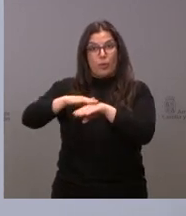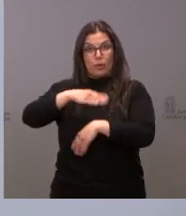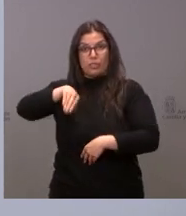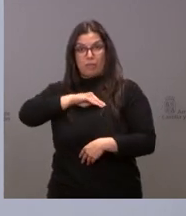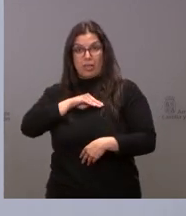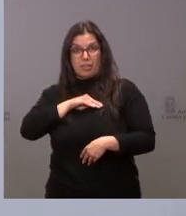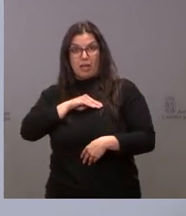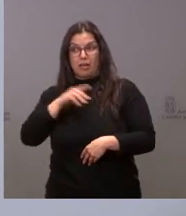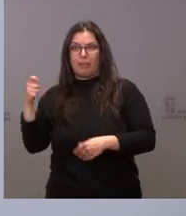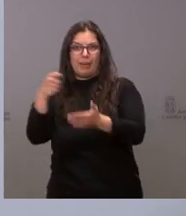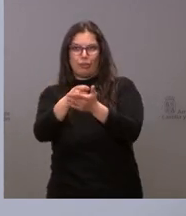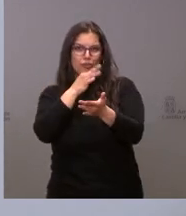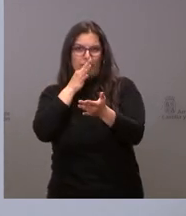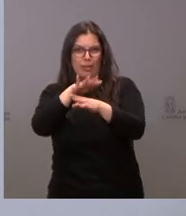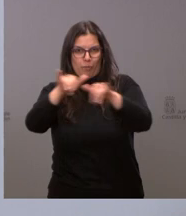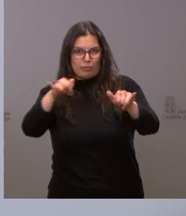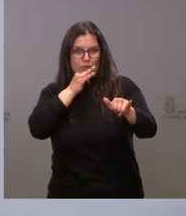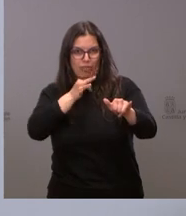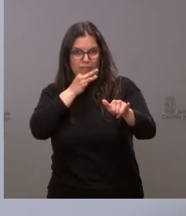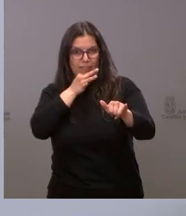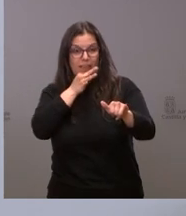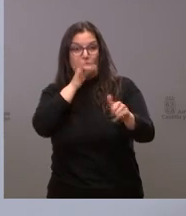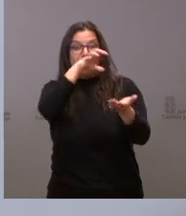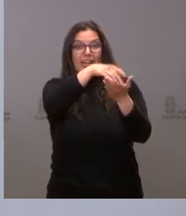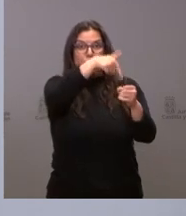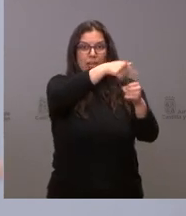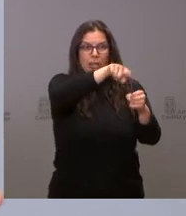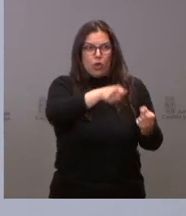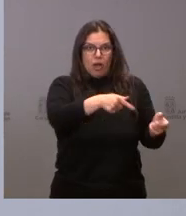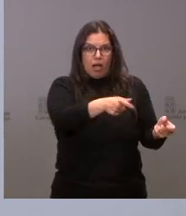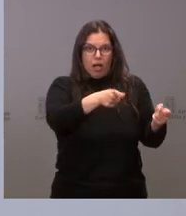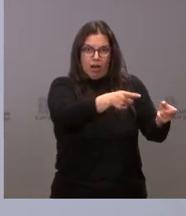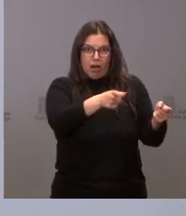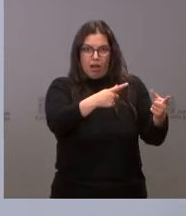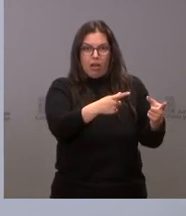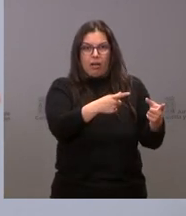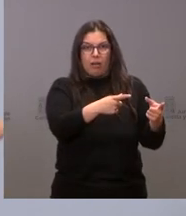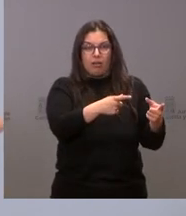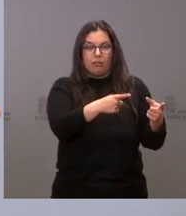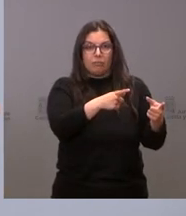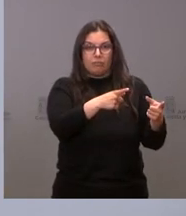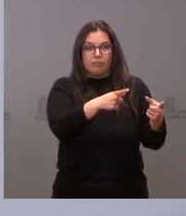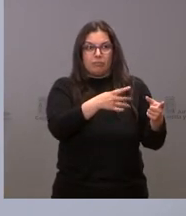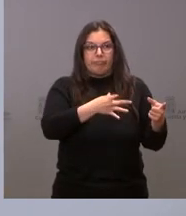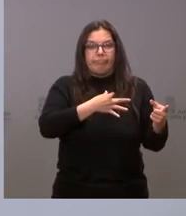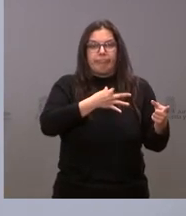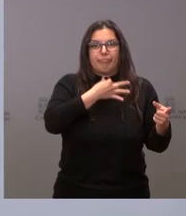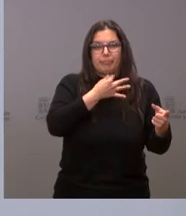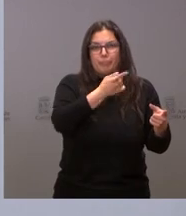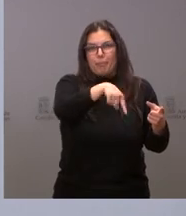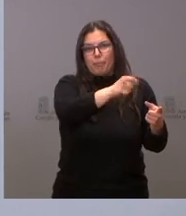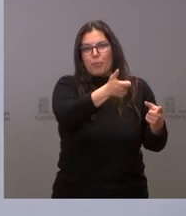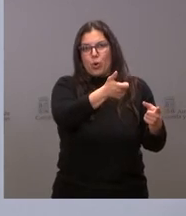de España, todavía no ha llegado a las estaciones de servicio, con lo cual están actuando, digamos, de